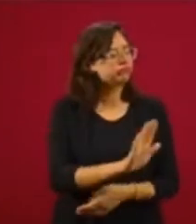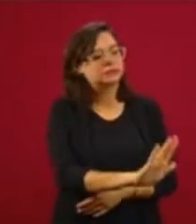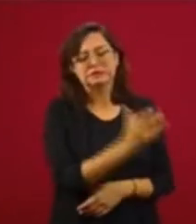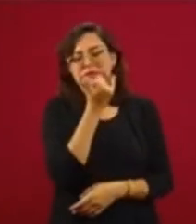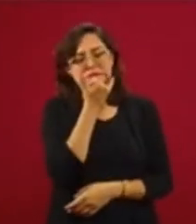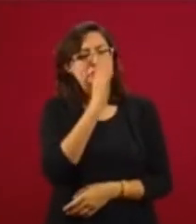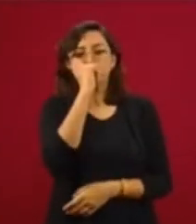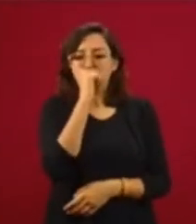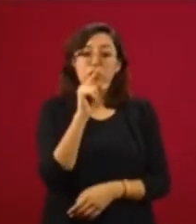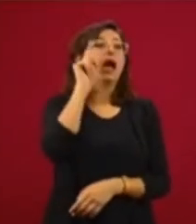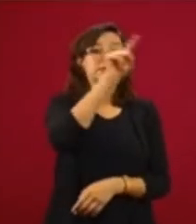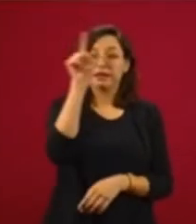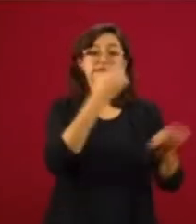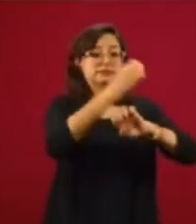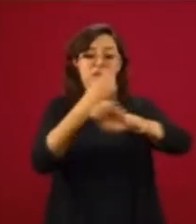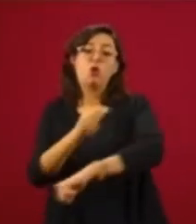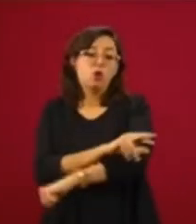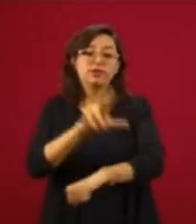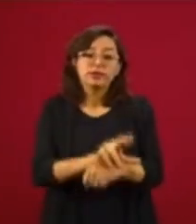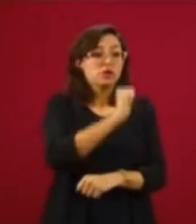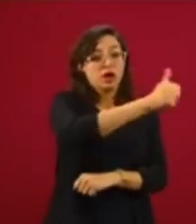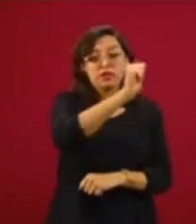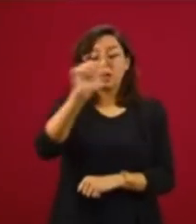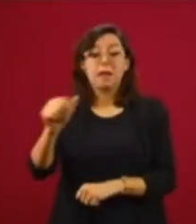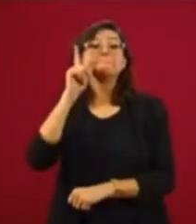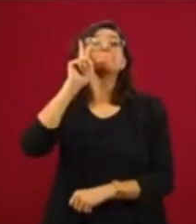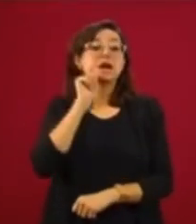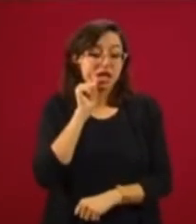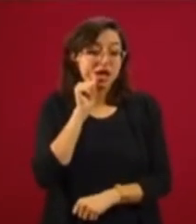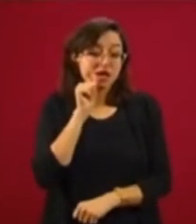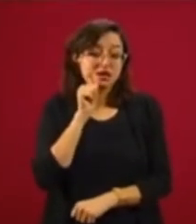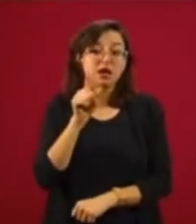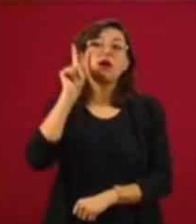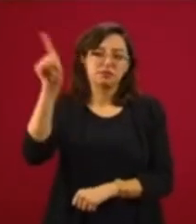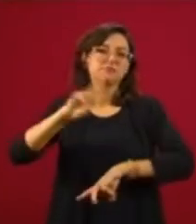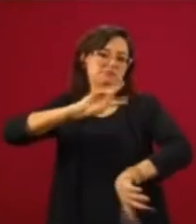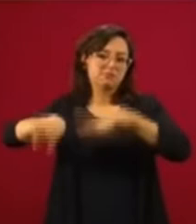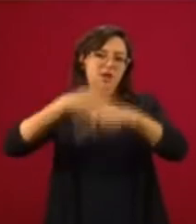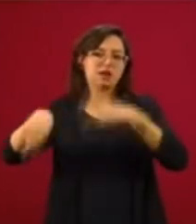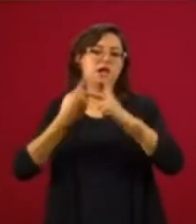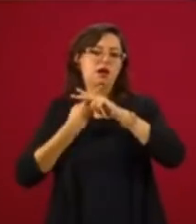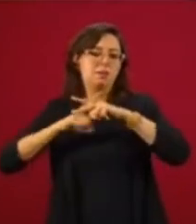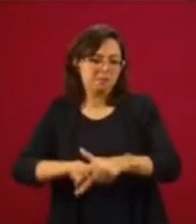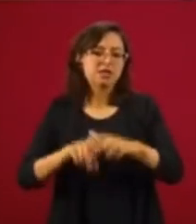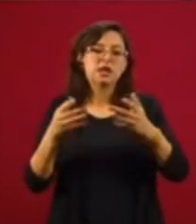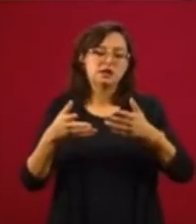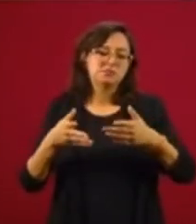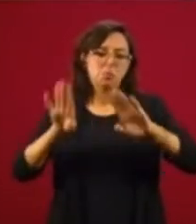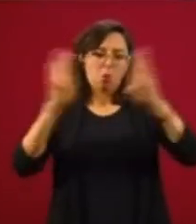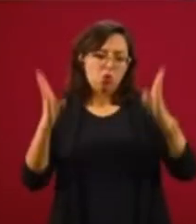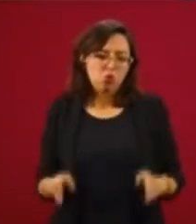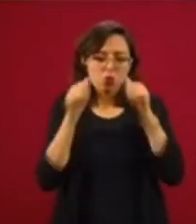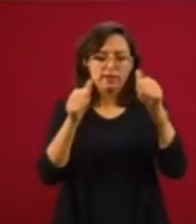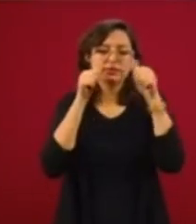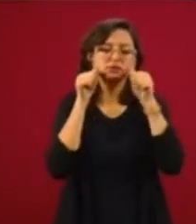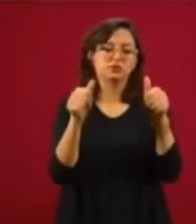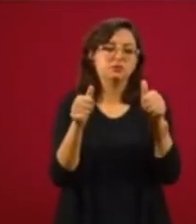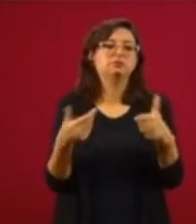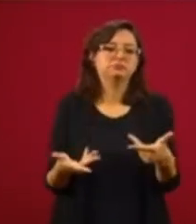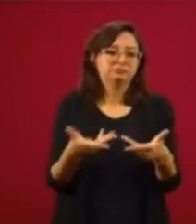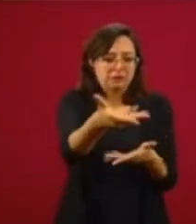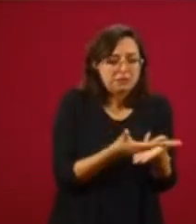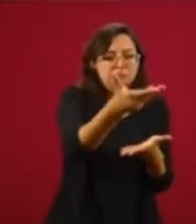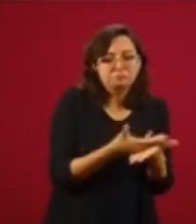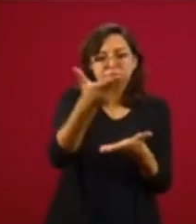coordinadores del gobierno federal de los estados, desde mañana, empiezan a poner módulos donde se van a llevar a cabo